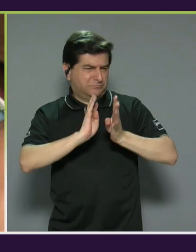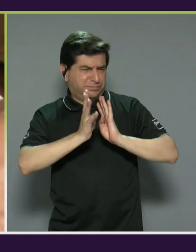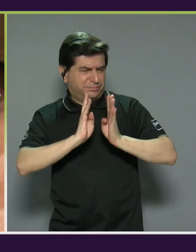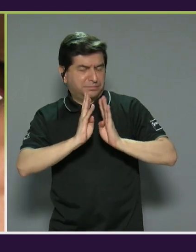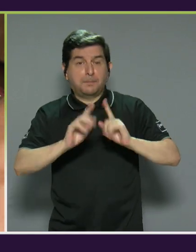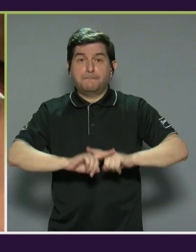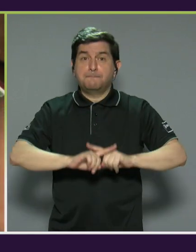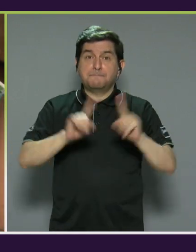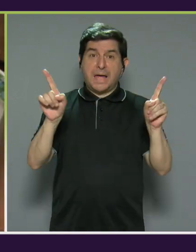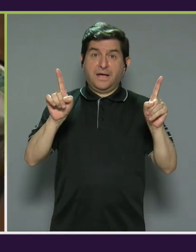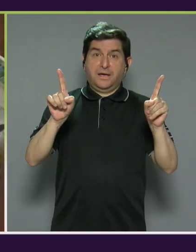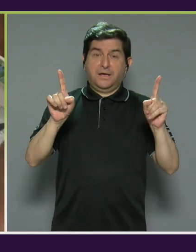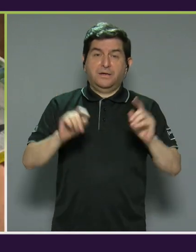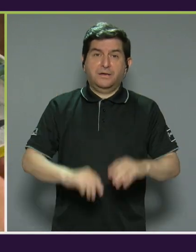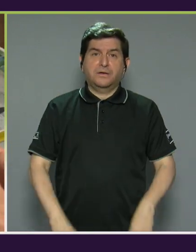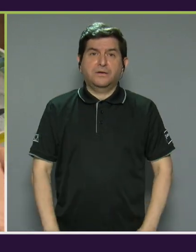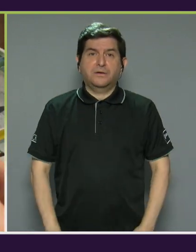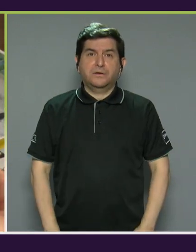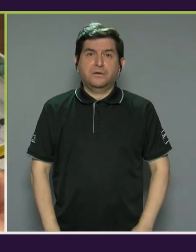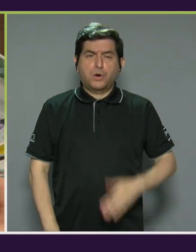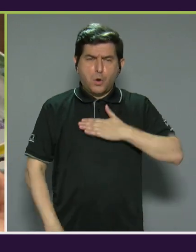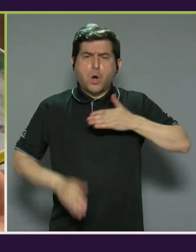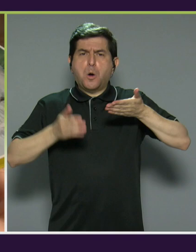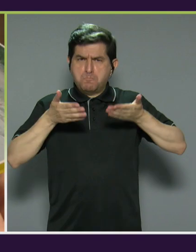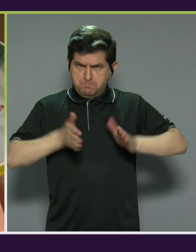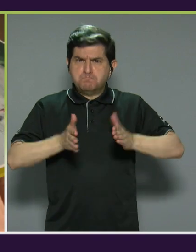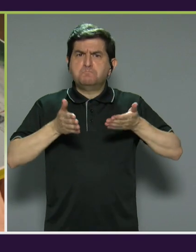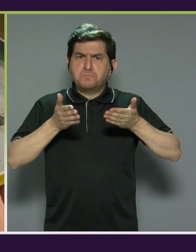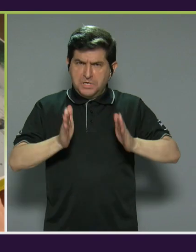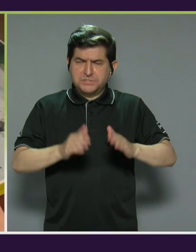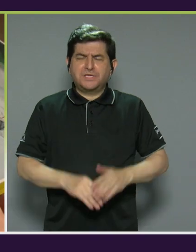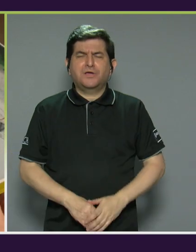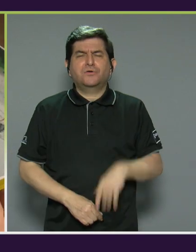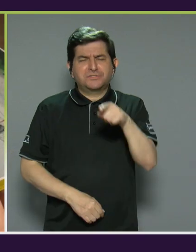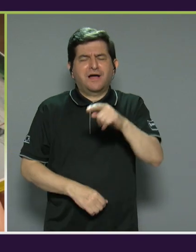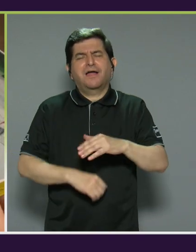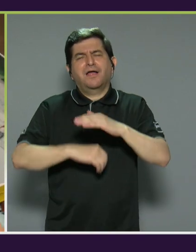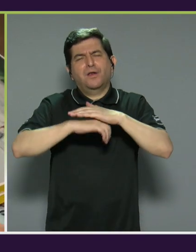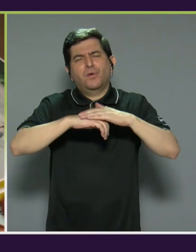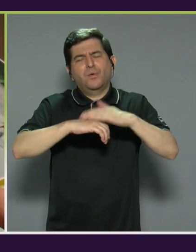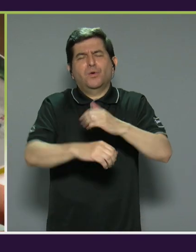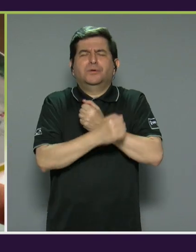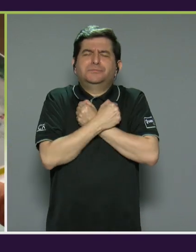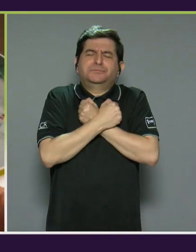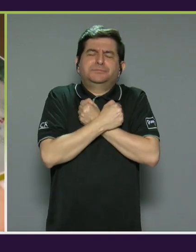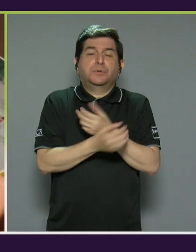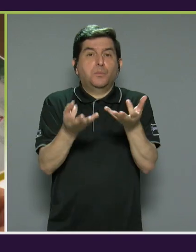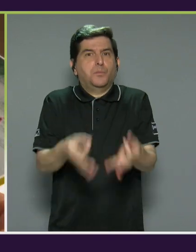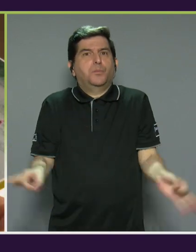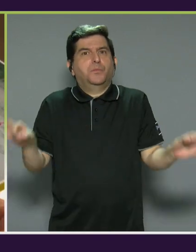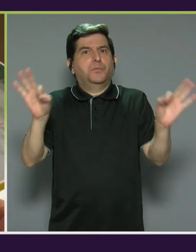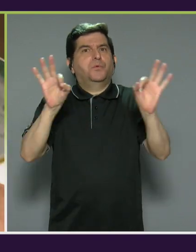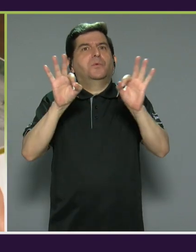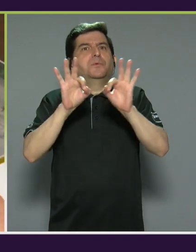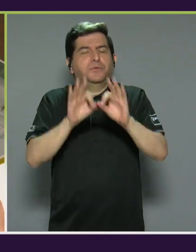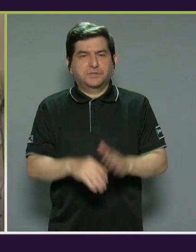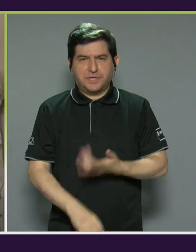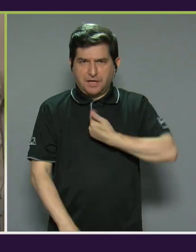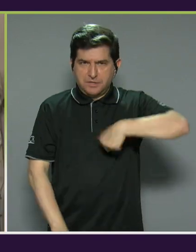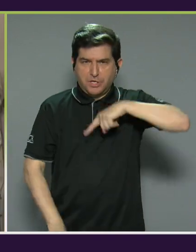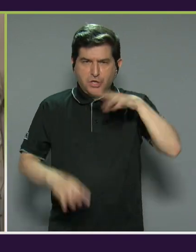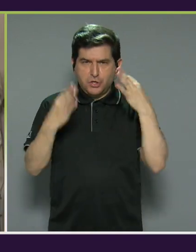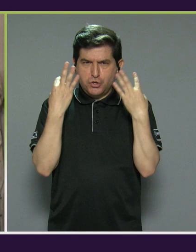¿verdad? Pero sí, de parte de mis hijos le dan mucho cariño. Otra cosa muy importante es que nosotros